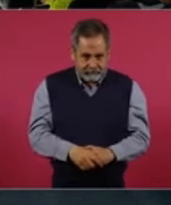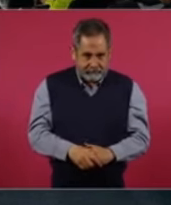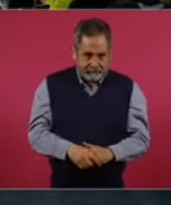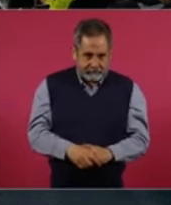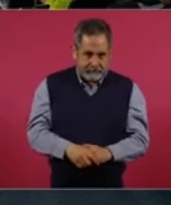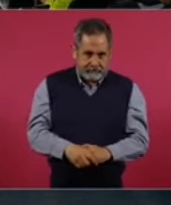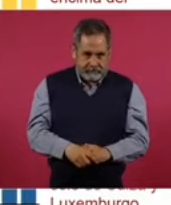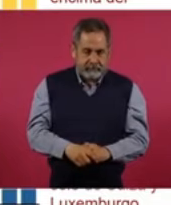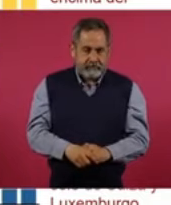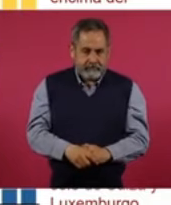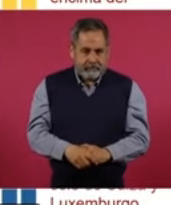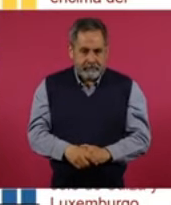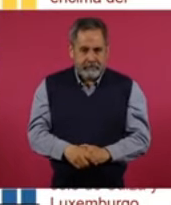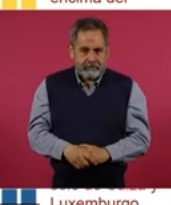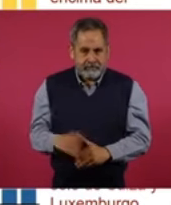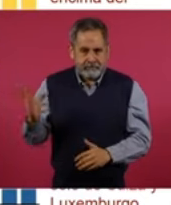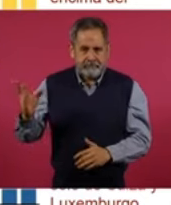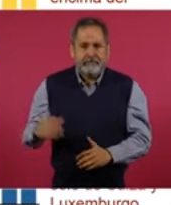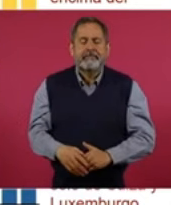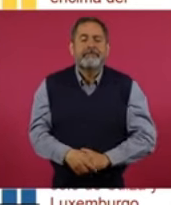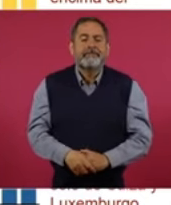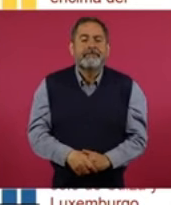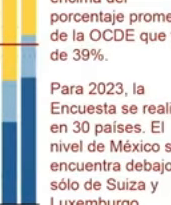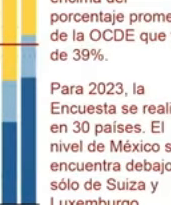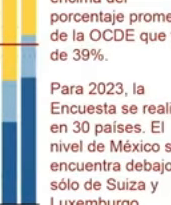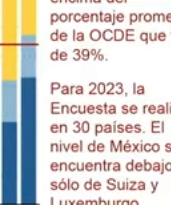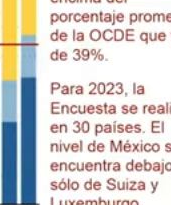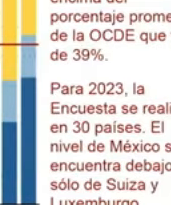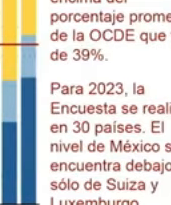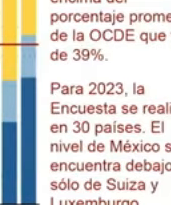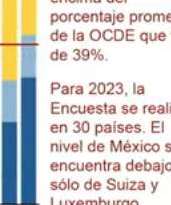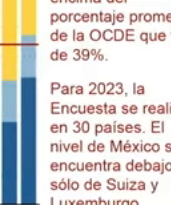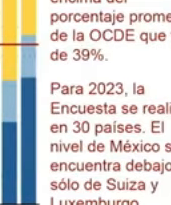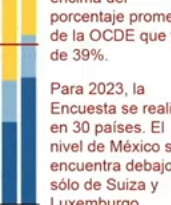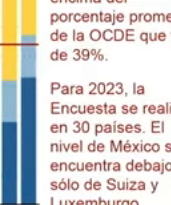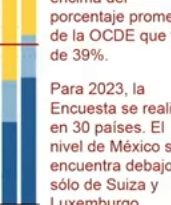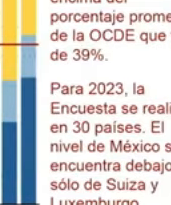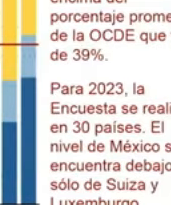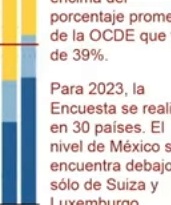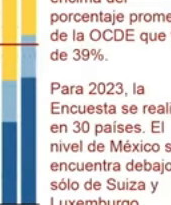Y están todos los países.